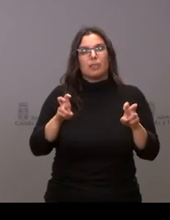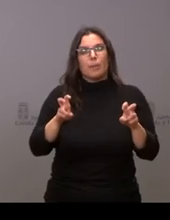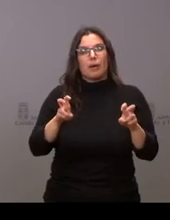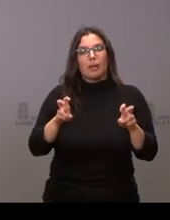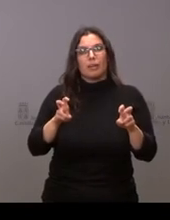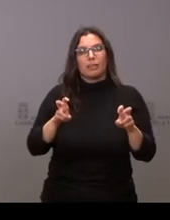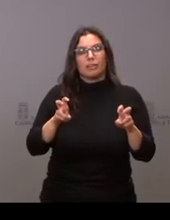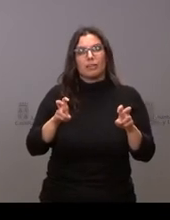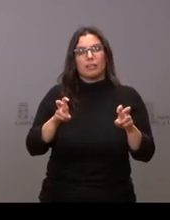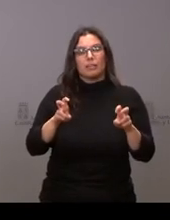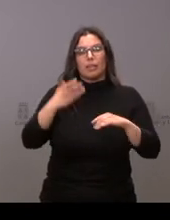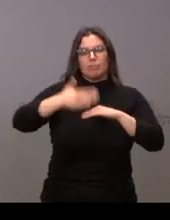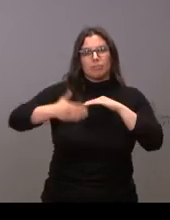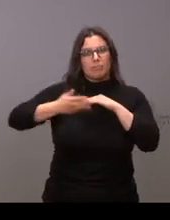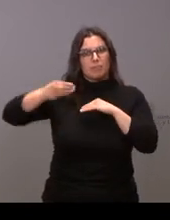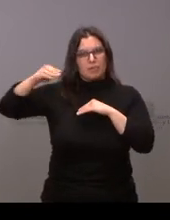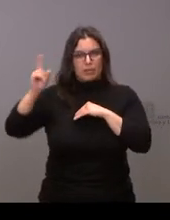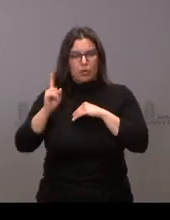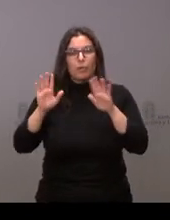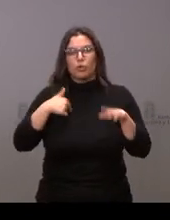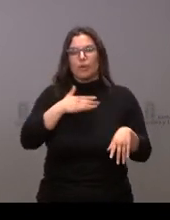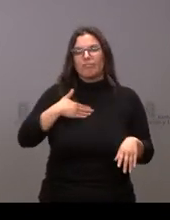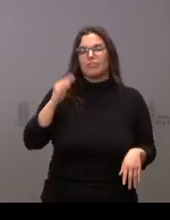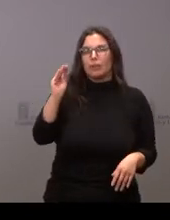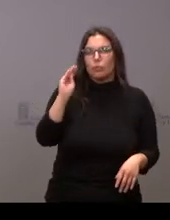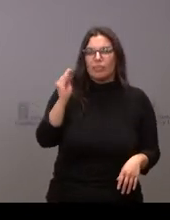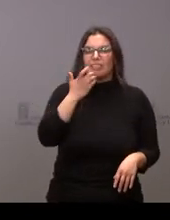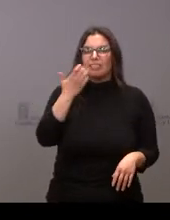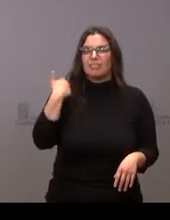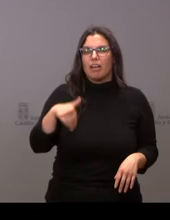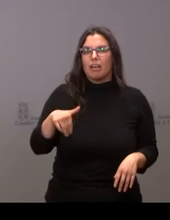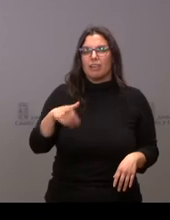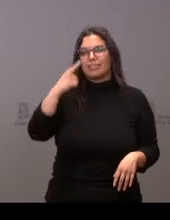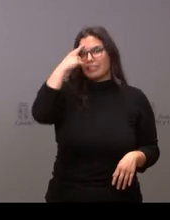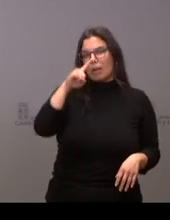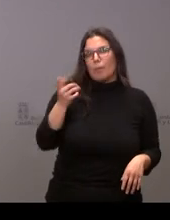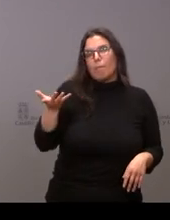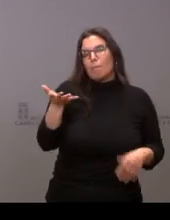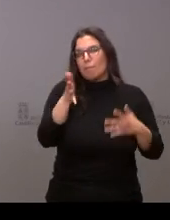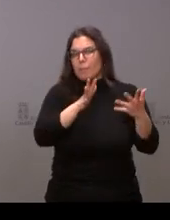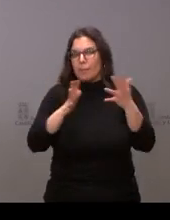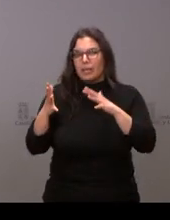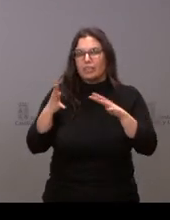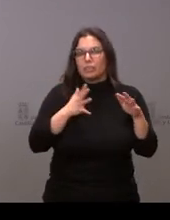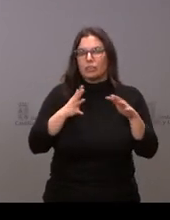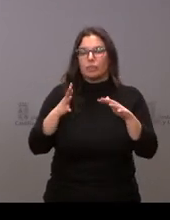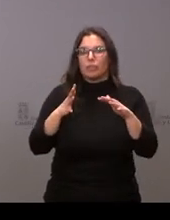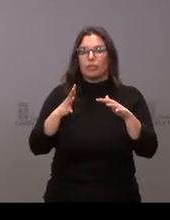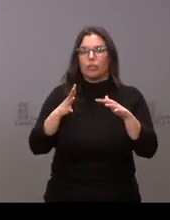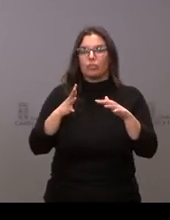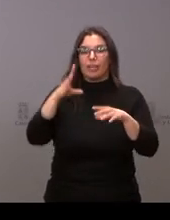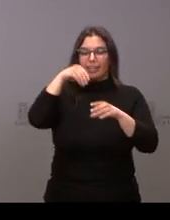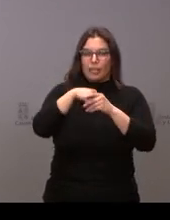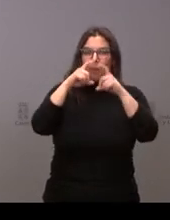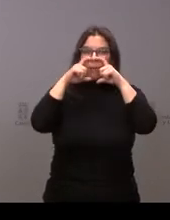contemplado poner nuevas restricciones pero quería preguntarle si ya se sabe más o menos cuándo estará el horizonte del fin de las mascarillas en interiores